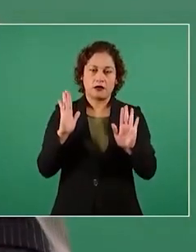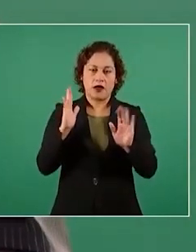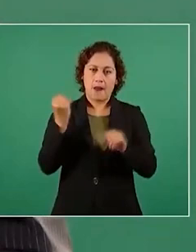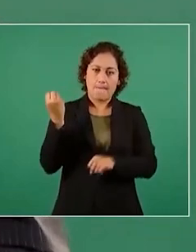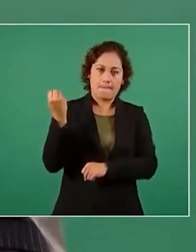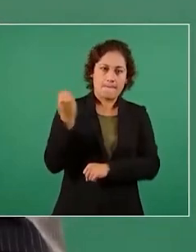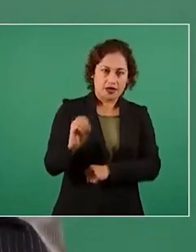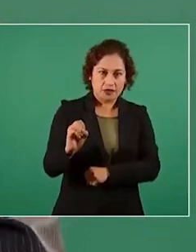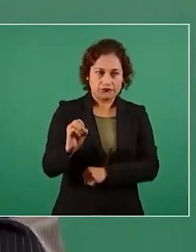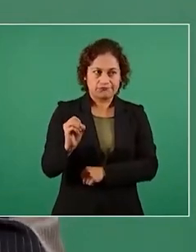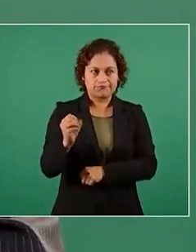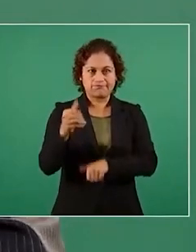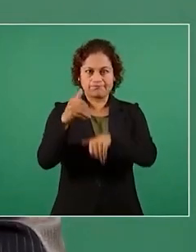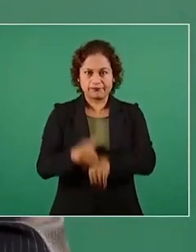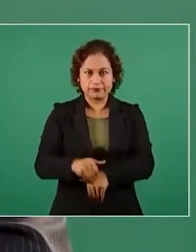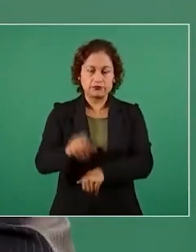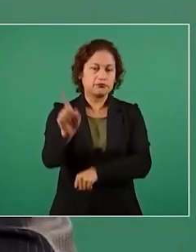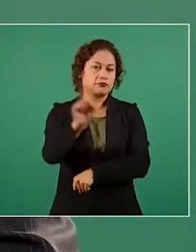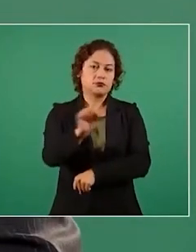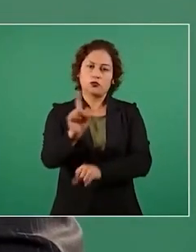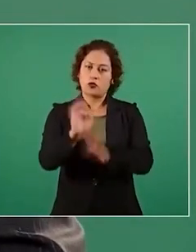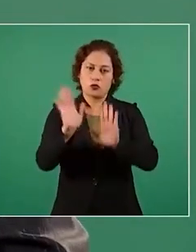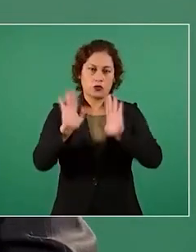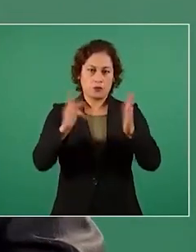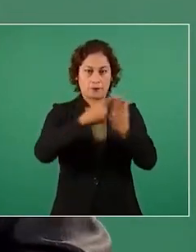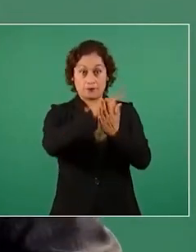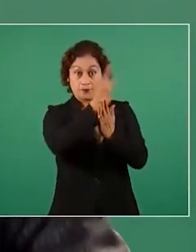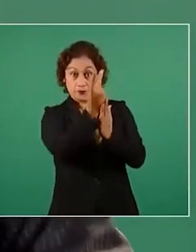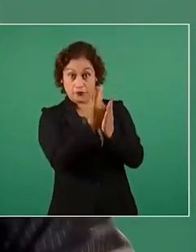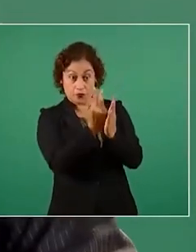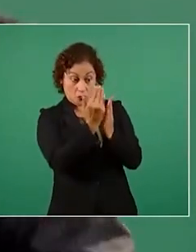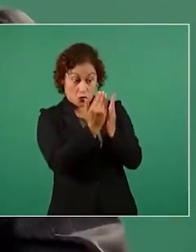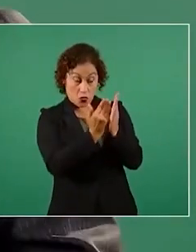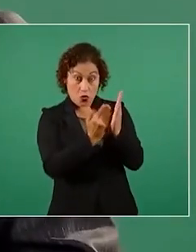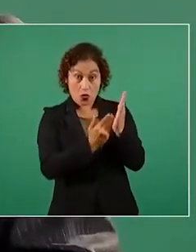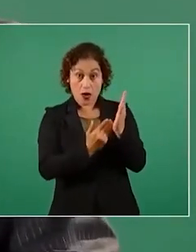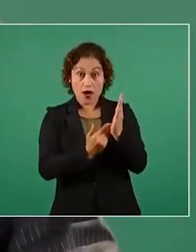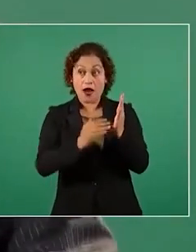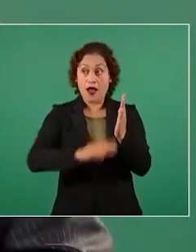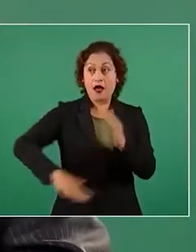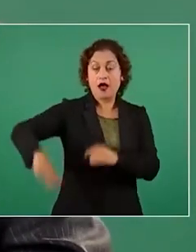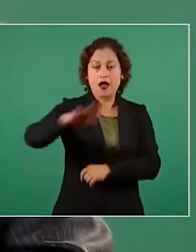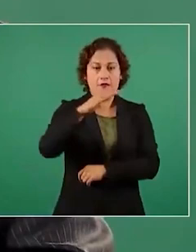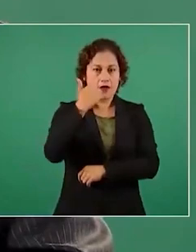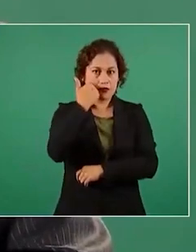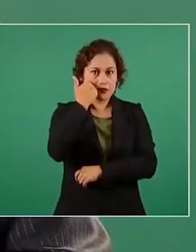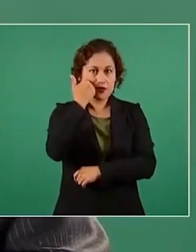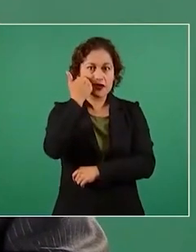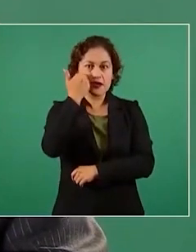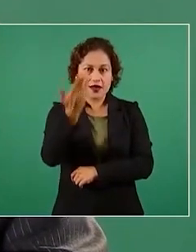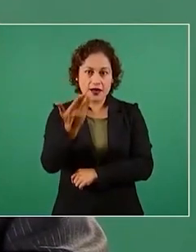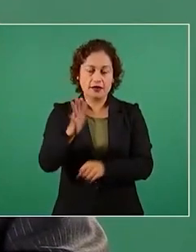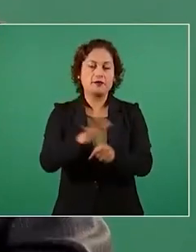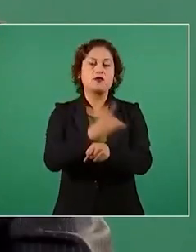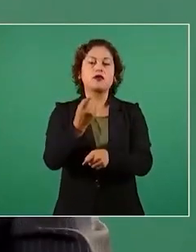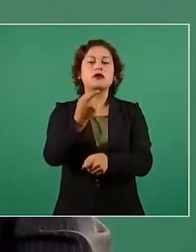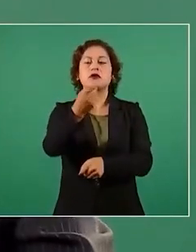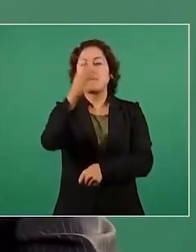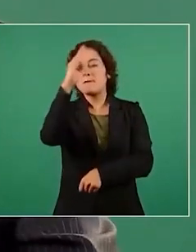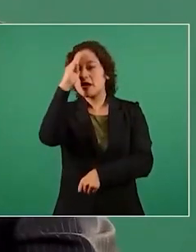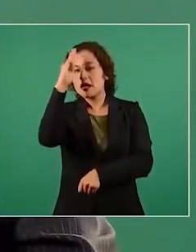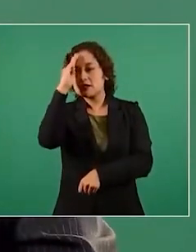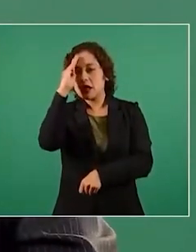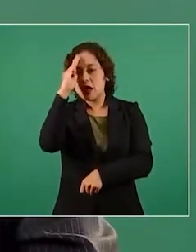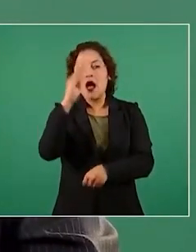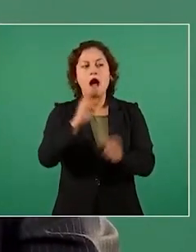no vamos a iniciar un programa y nos paran los vecinos y entonces